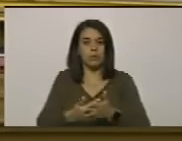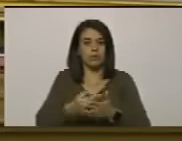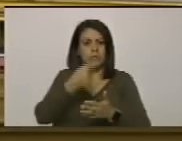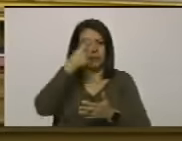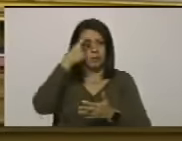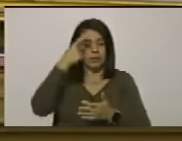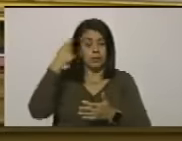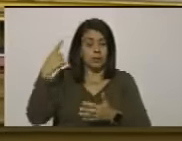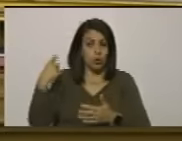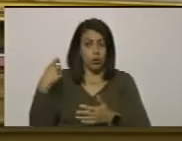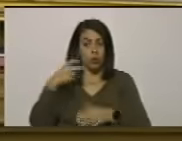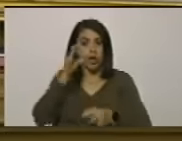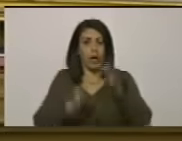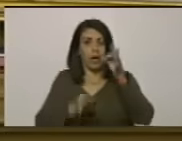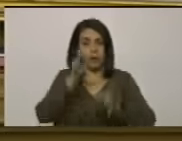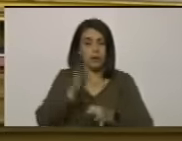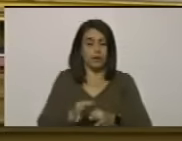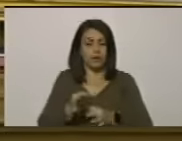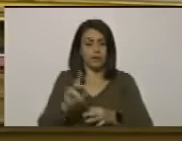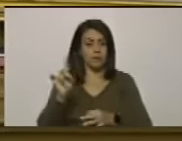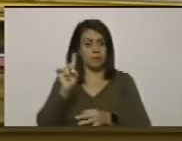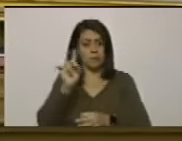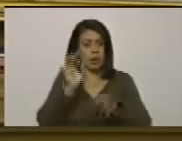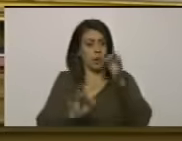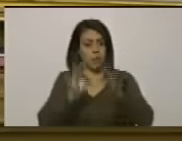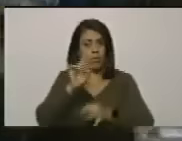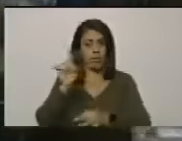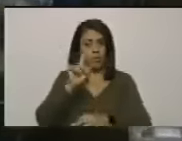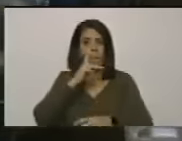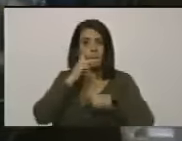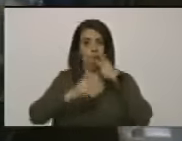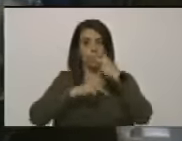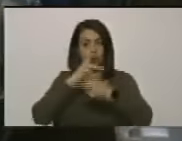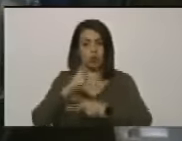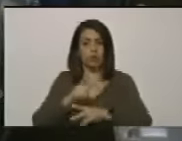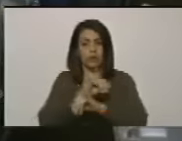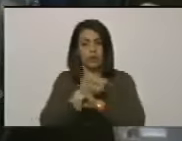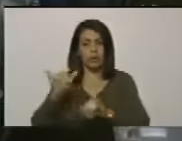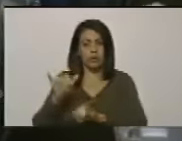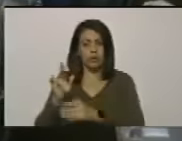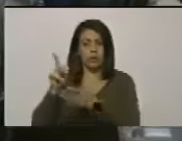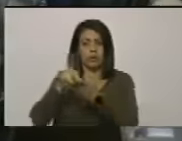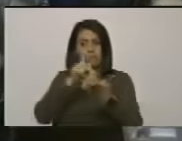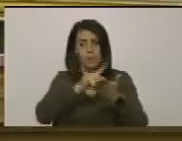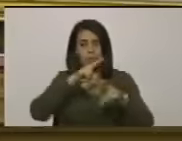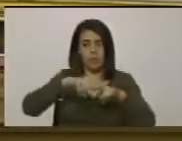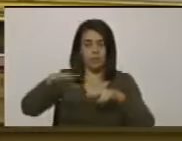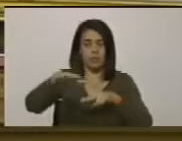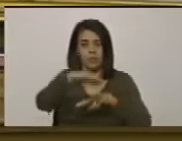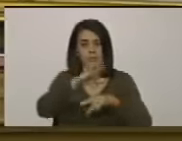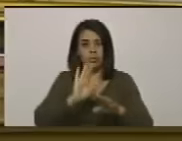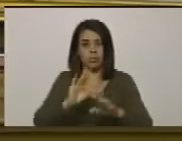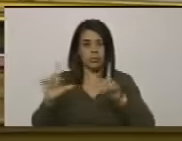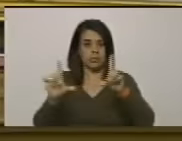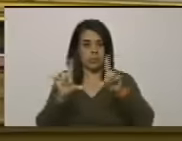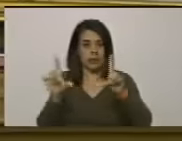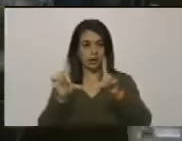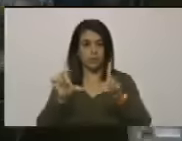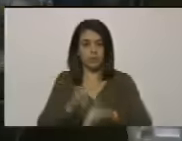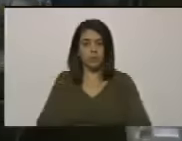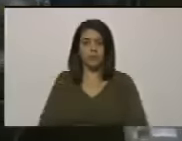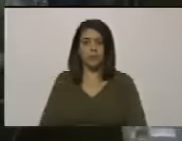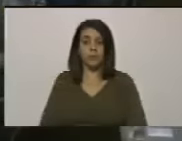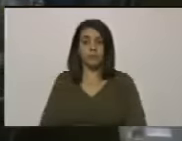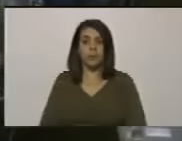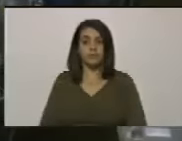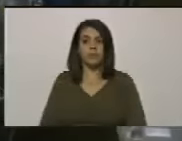usted es abogado y fue actor cuando niño no yo no soy abogado soy politólogo politólogo y fue actor cuando niño no es psiquiatra no no no en todo